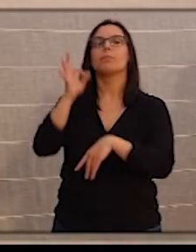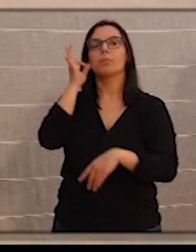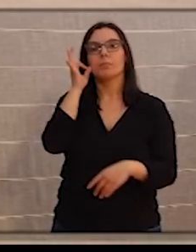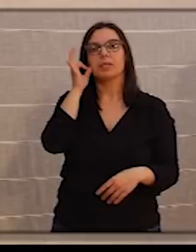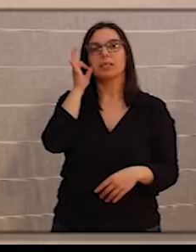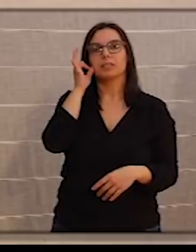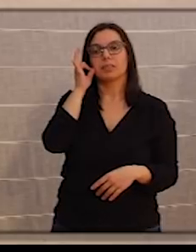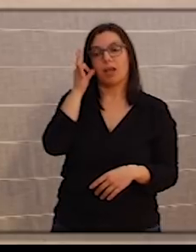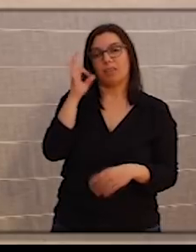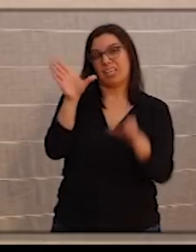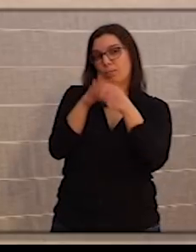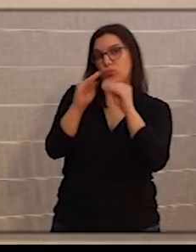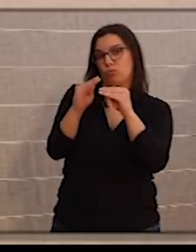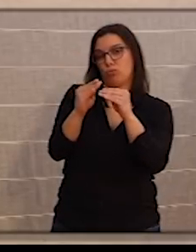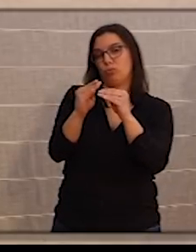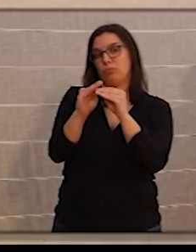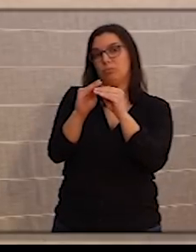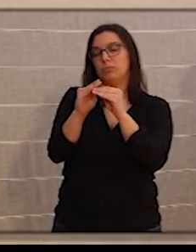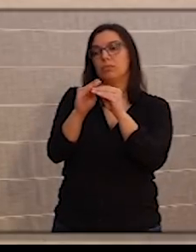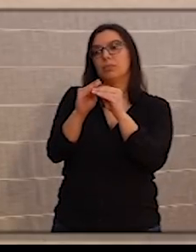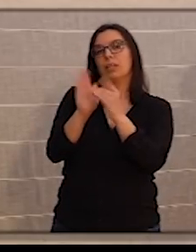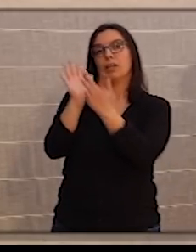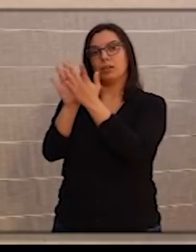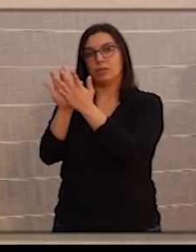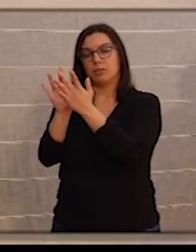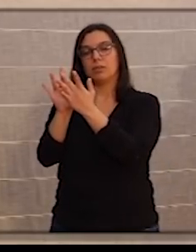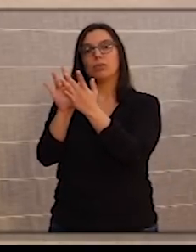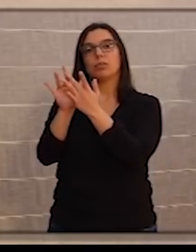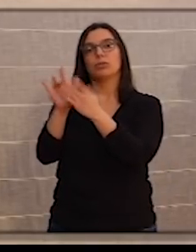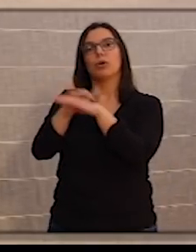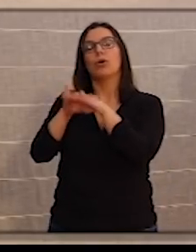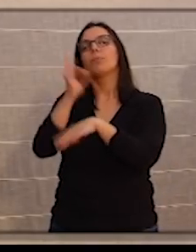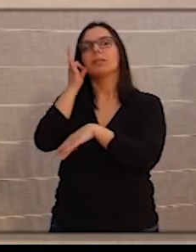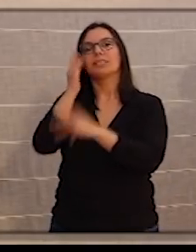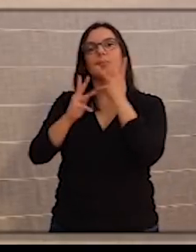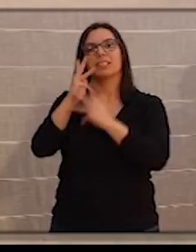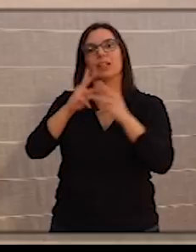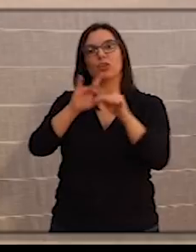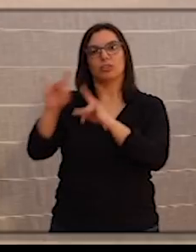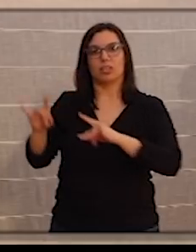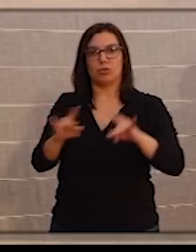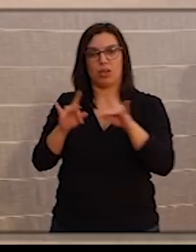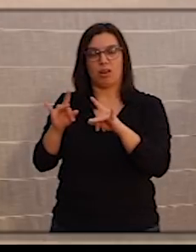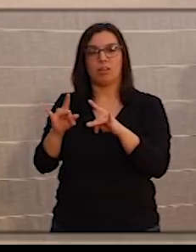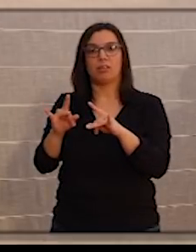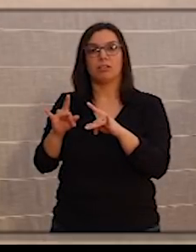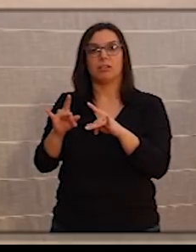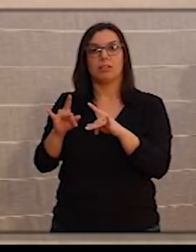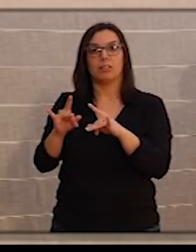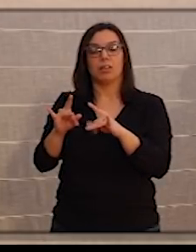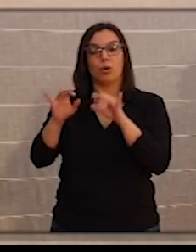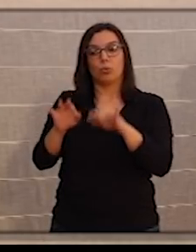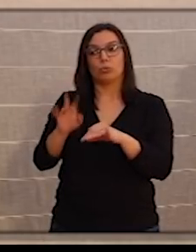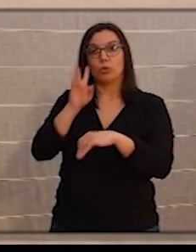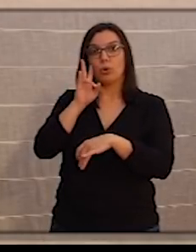varios miembros de su equipo, con la ministra de Administración Territorial, Carolina Darías. Desde el momento que